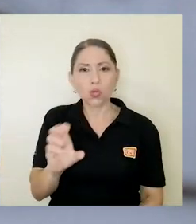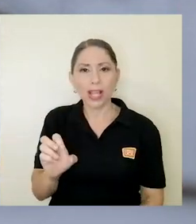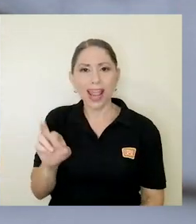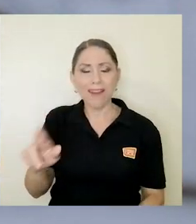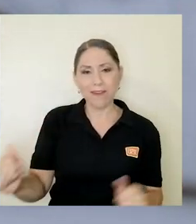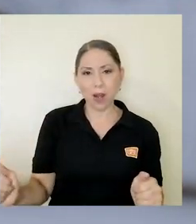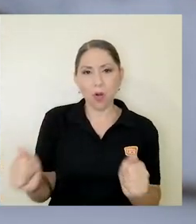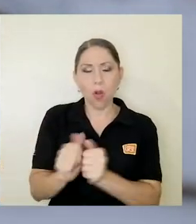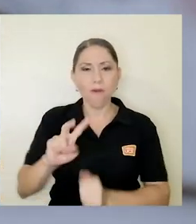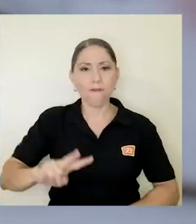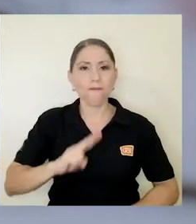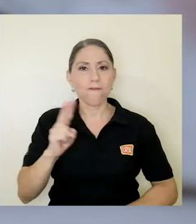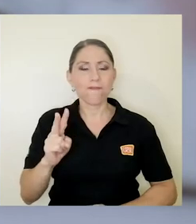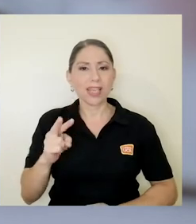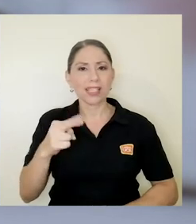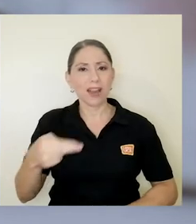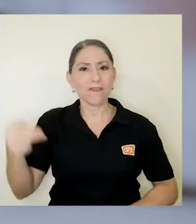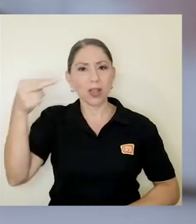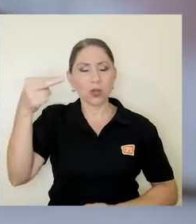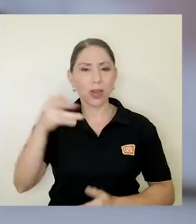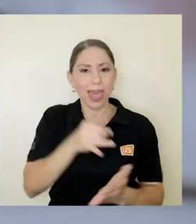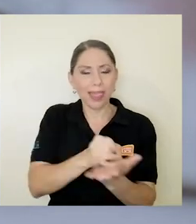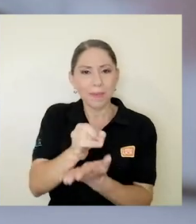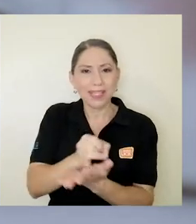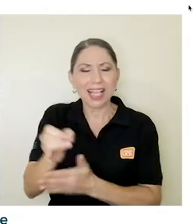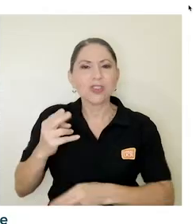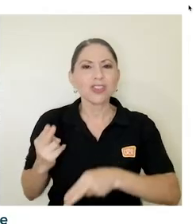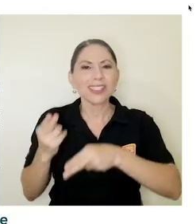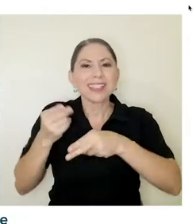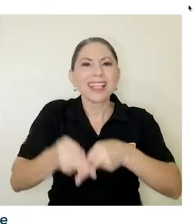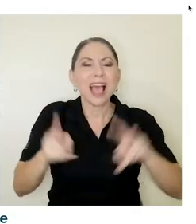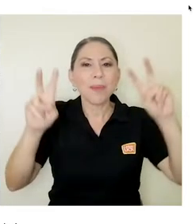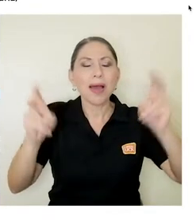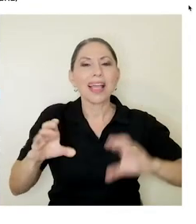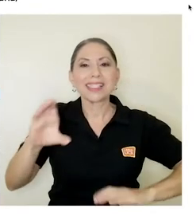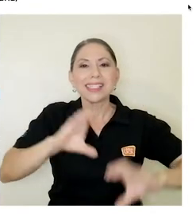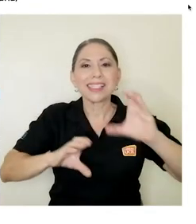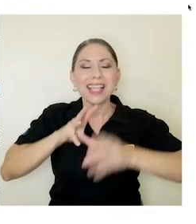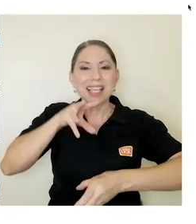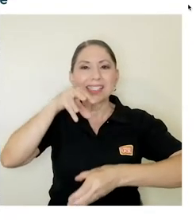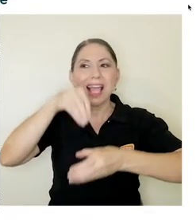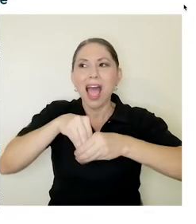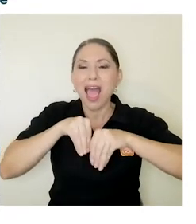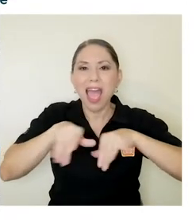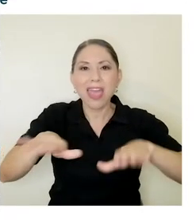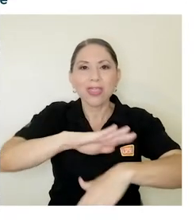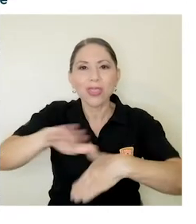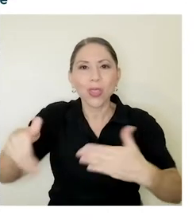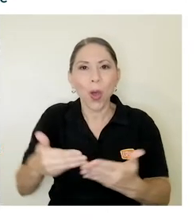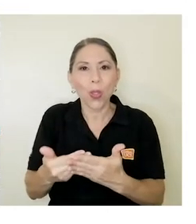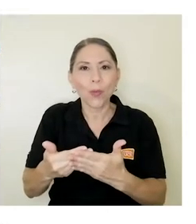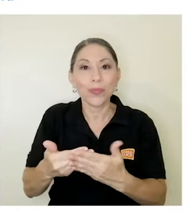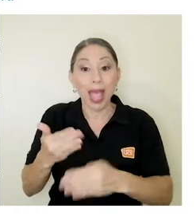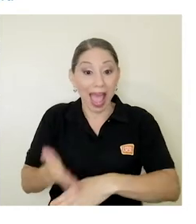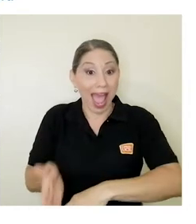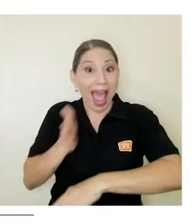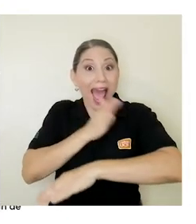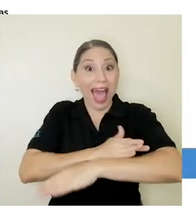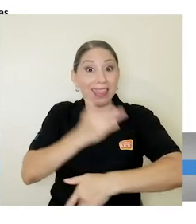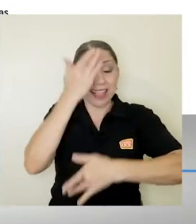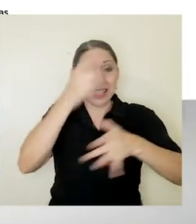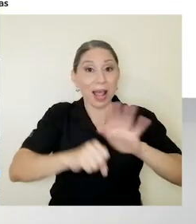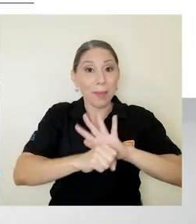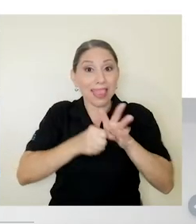UCR en conjunto con la Vicerrectoría de Investigación. Se llama Ciencia en Todo y a pesar de que surgió antes de la